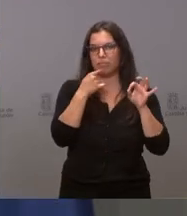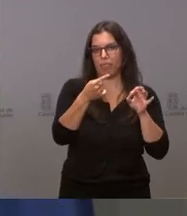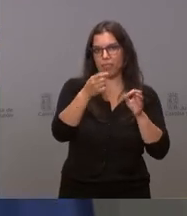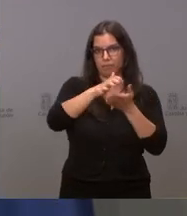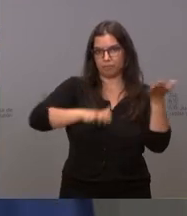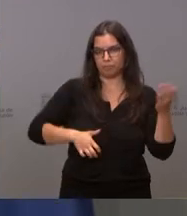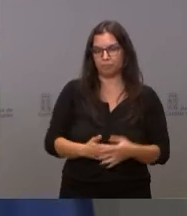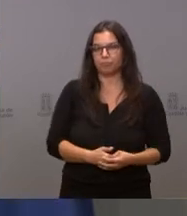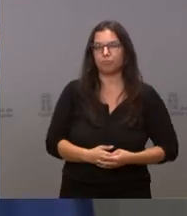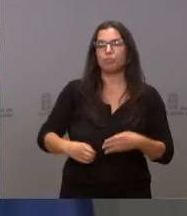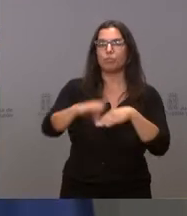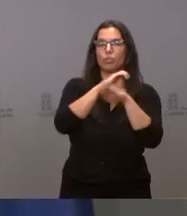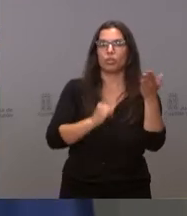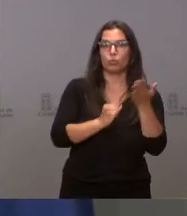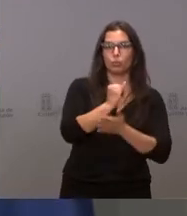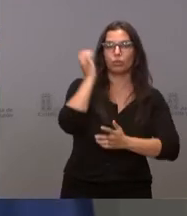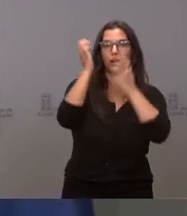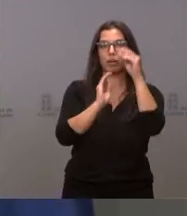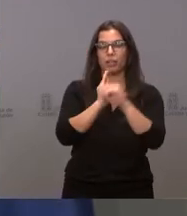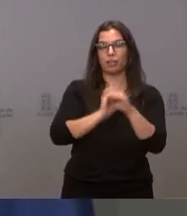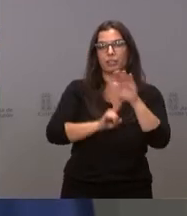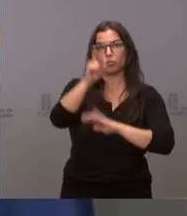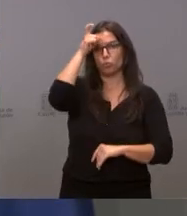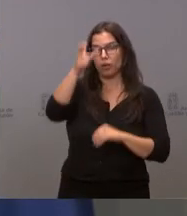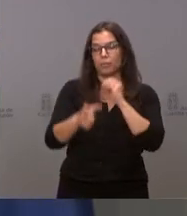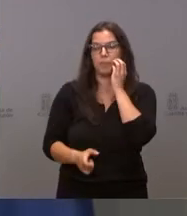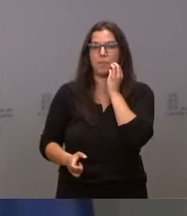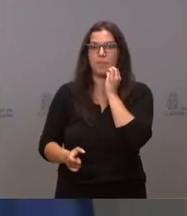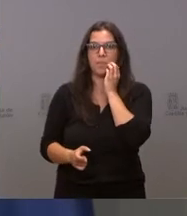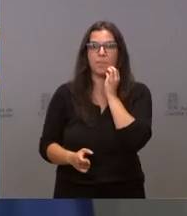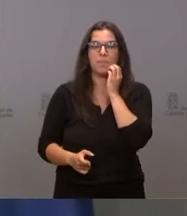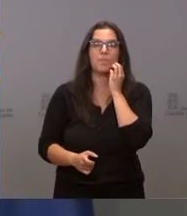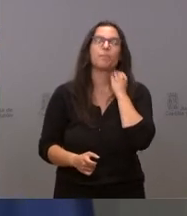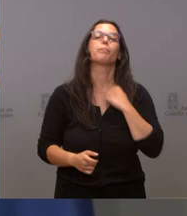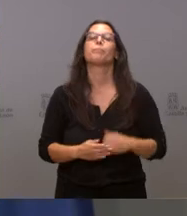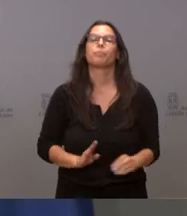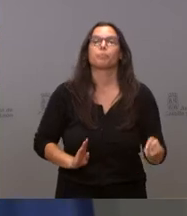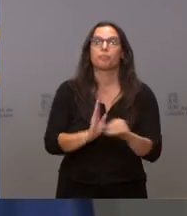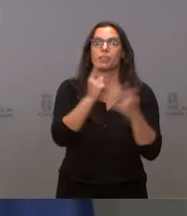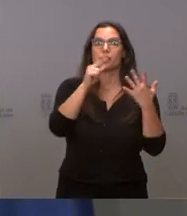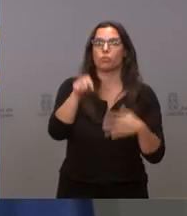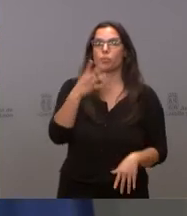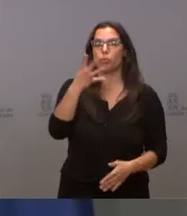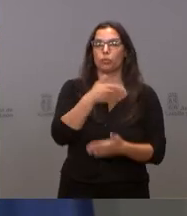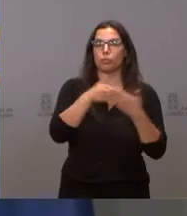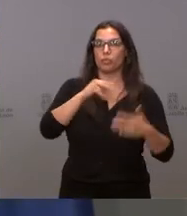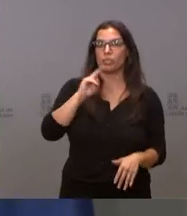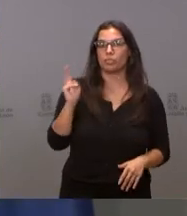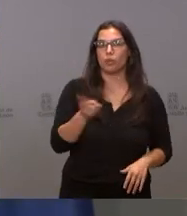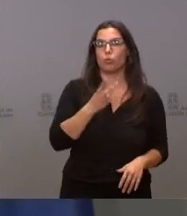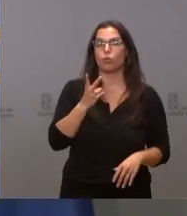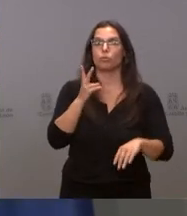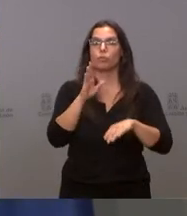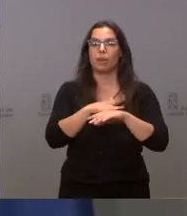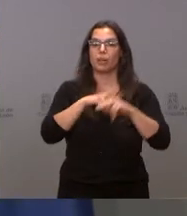Consejería de Agricultura, Ganadería y Desarrollo Rural destina 6,4 millones de euros